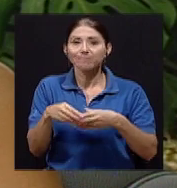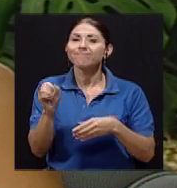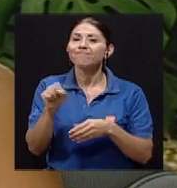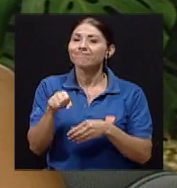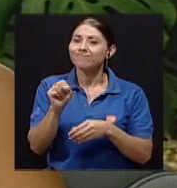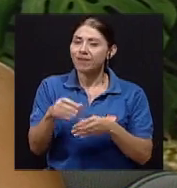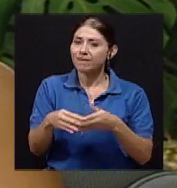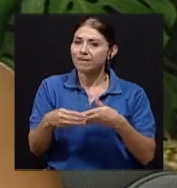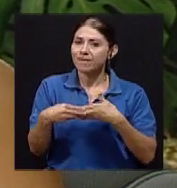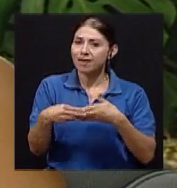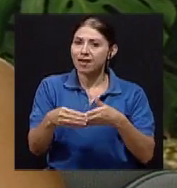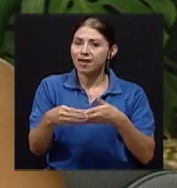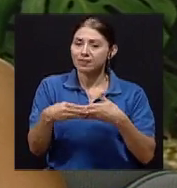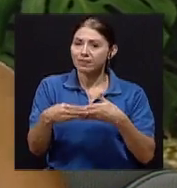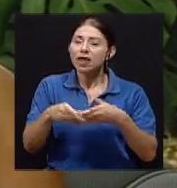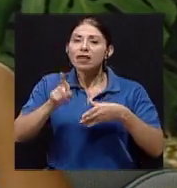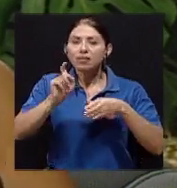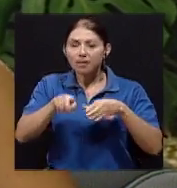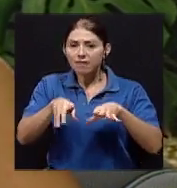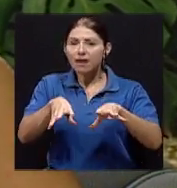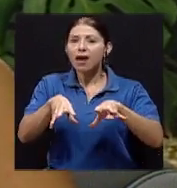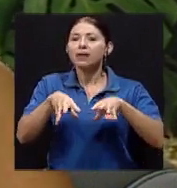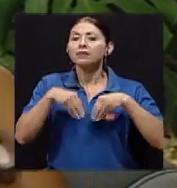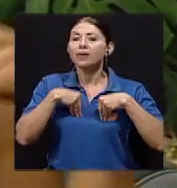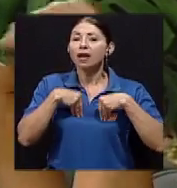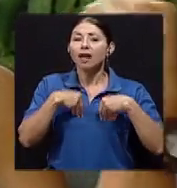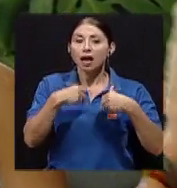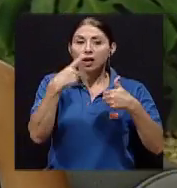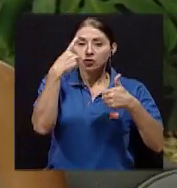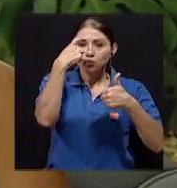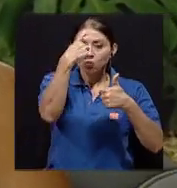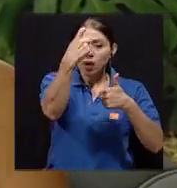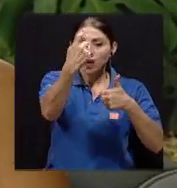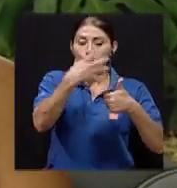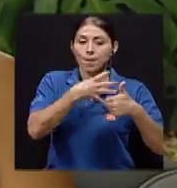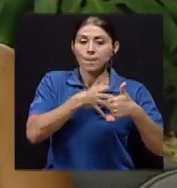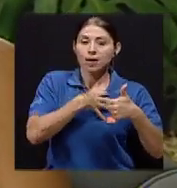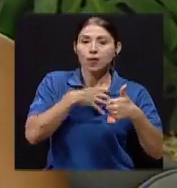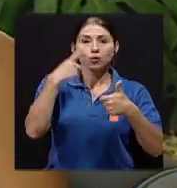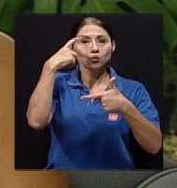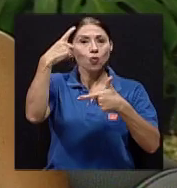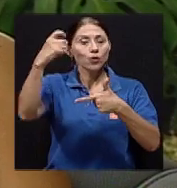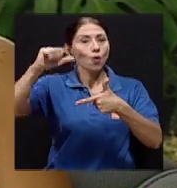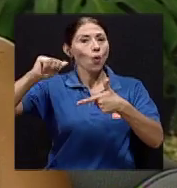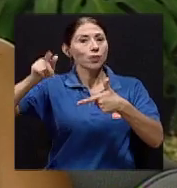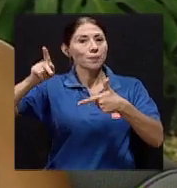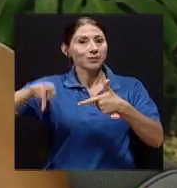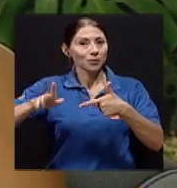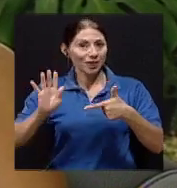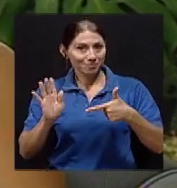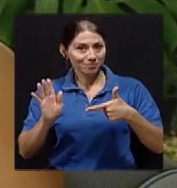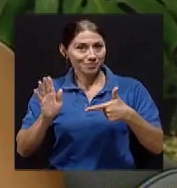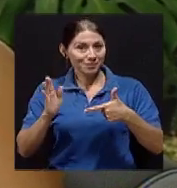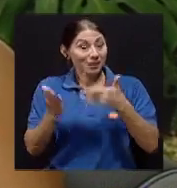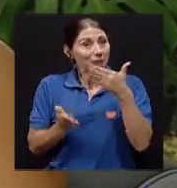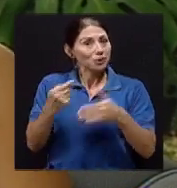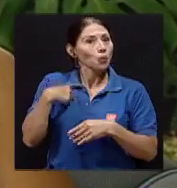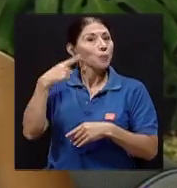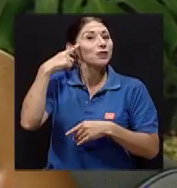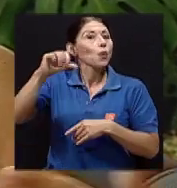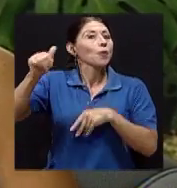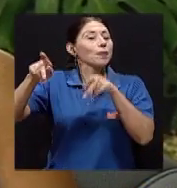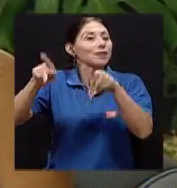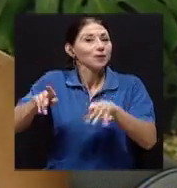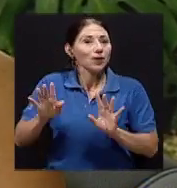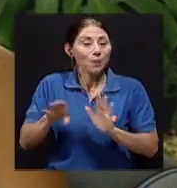ser flexibles y reconocer qué sueño me pertenece y qué sueño le pertenece a otros. En el caso de que las metas no sean por mí, de que yo